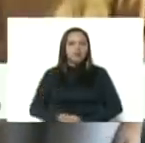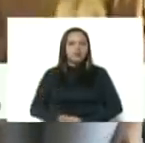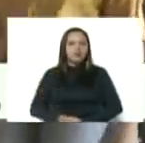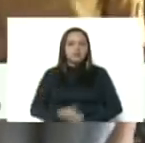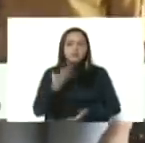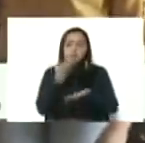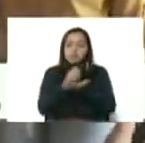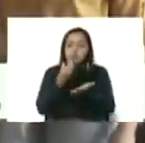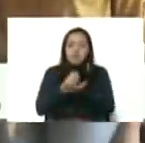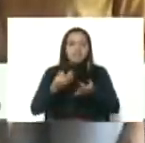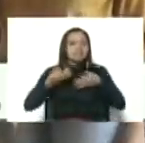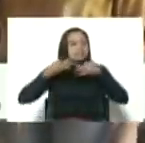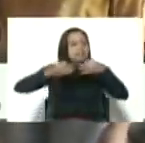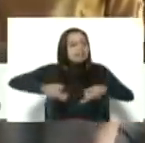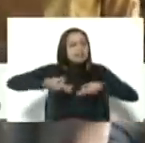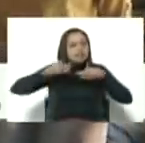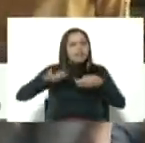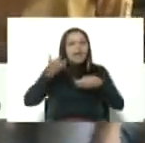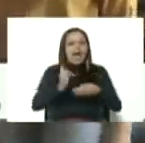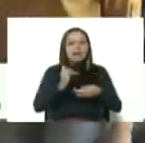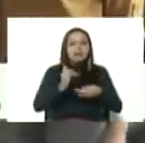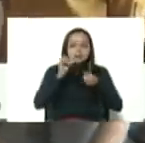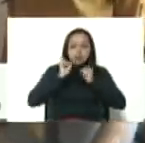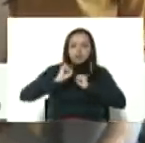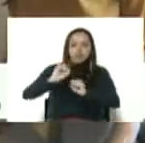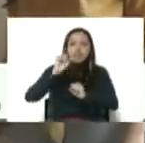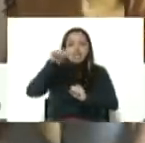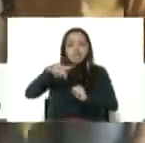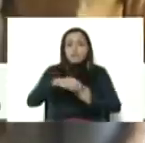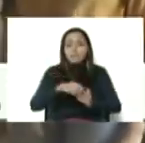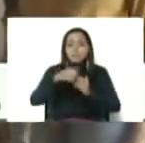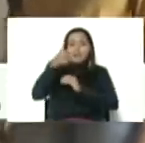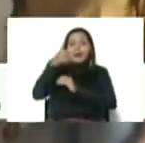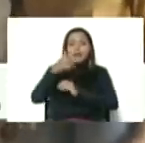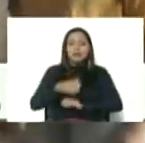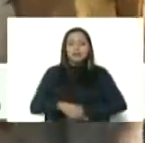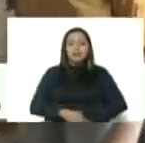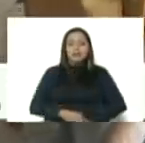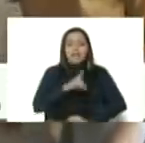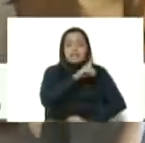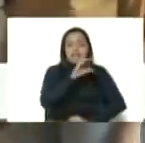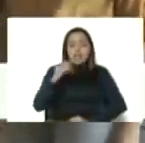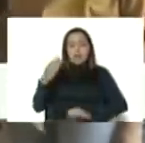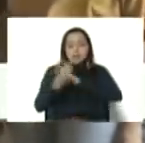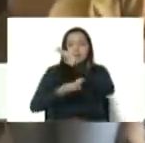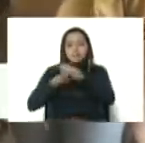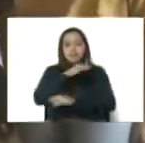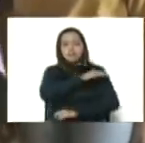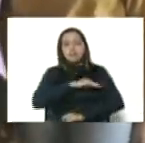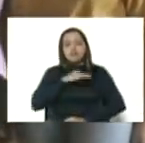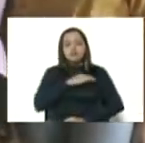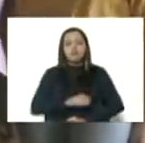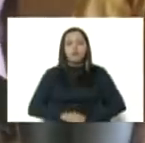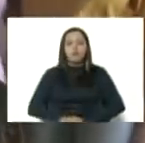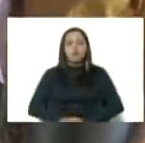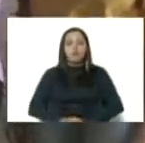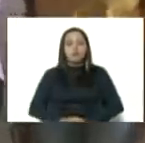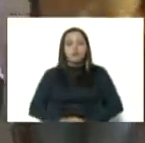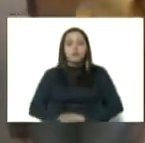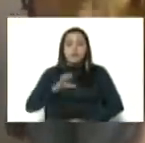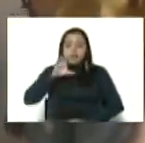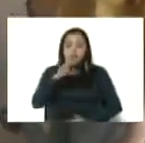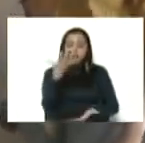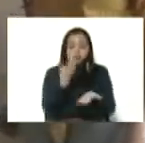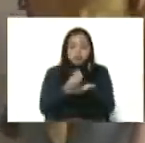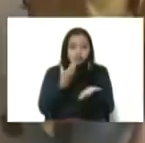Monagas, que siempre va a la vanguardia y más hoy, en este hito de las 100 bases de misiones. Justamente en el estado de Monagas,